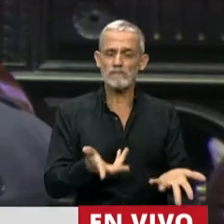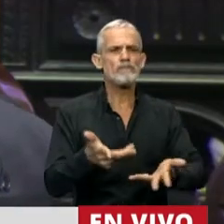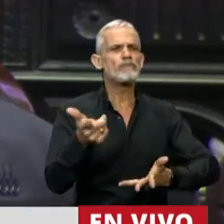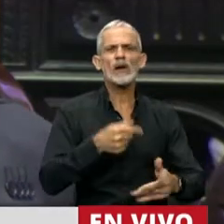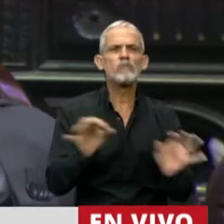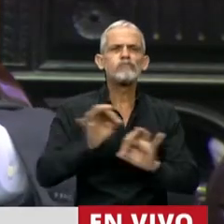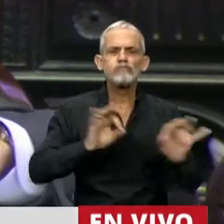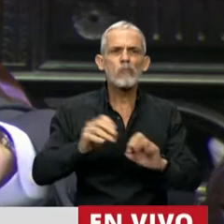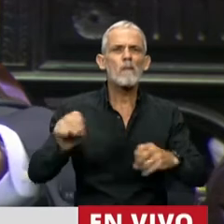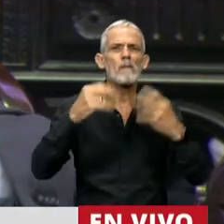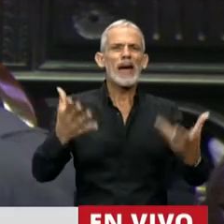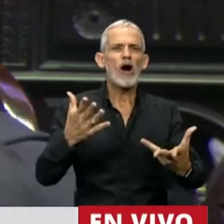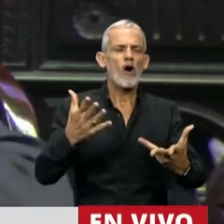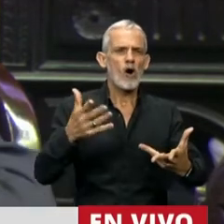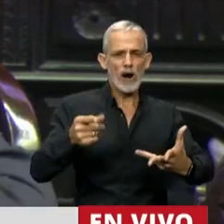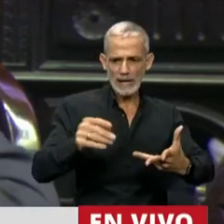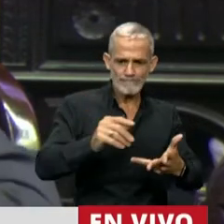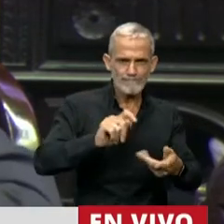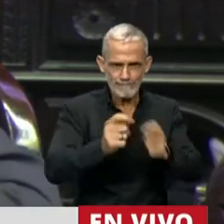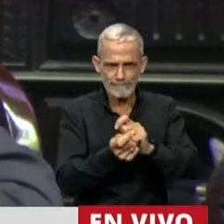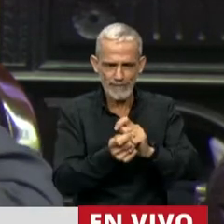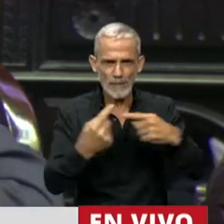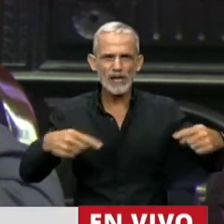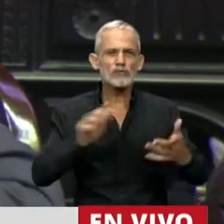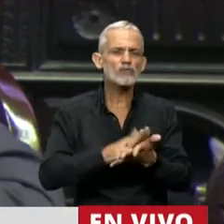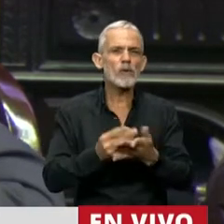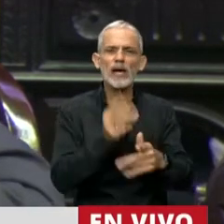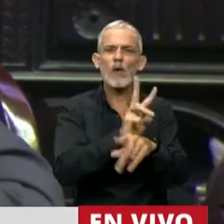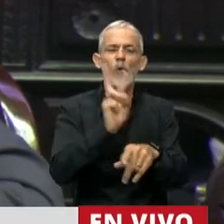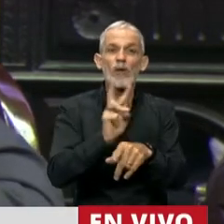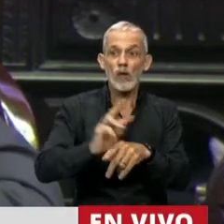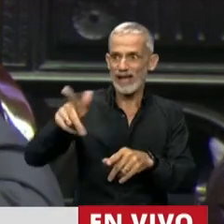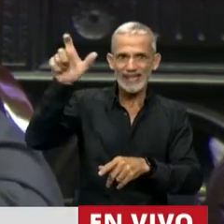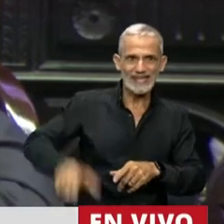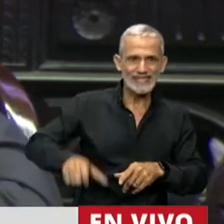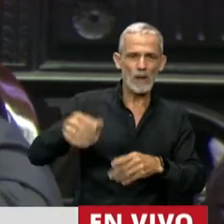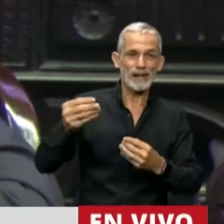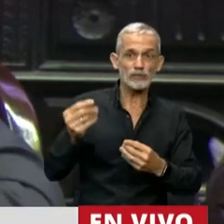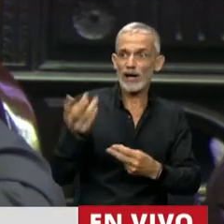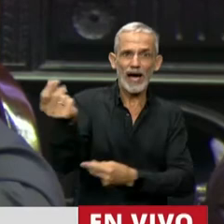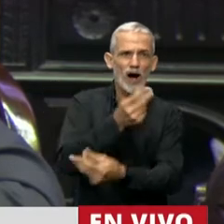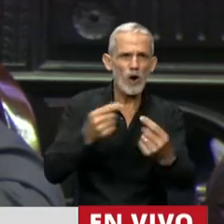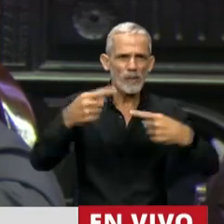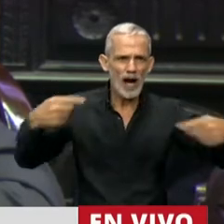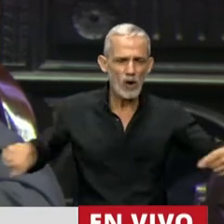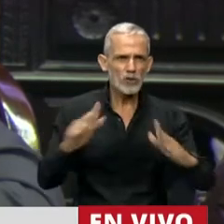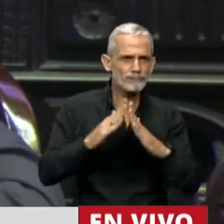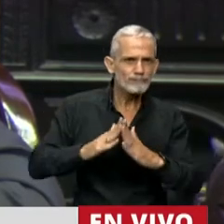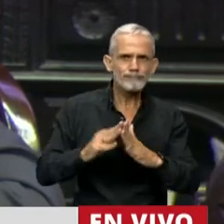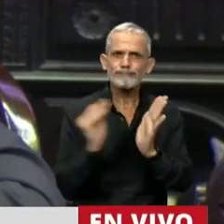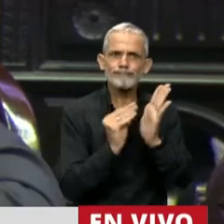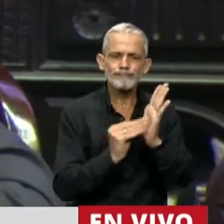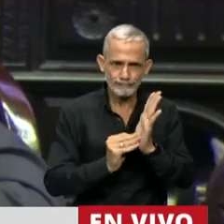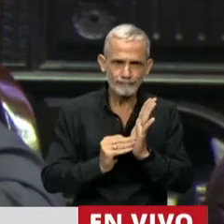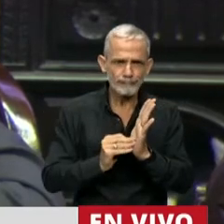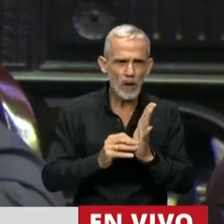procurando una mejor imperiosa impostergable en cuanto a la protección de los terceros subadquirentes de bienes de carácter registrable que